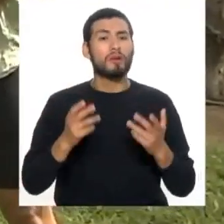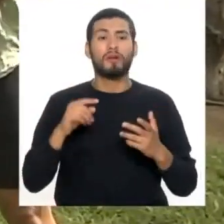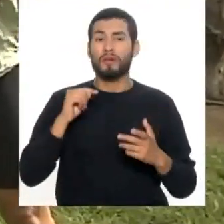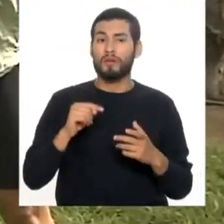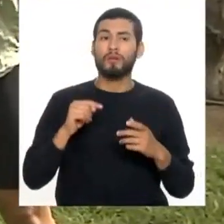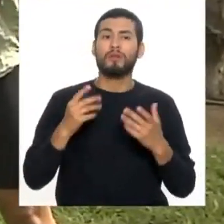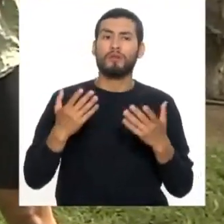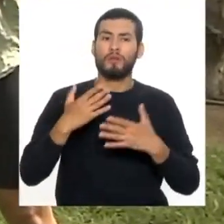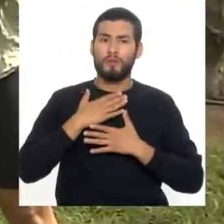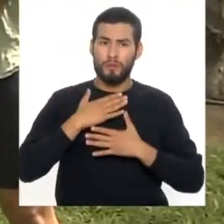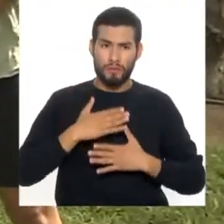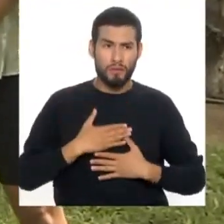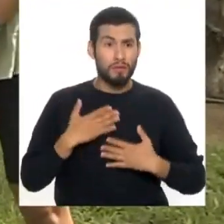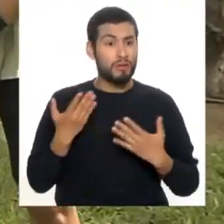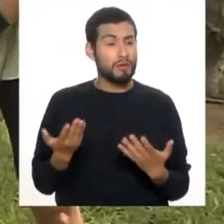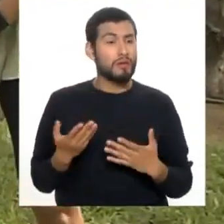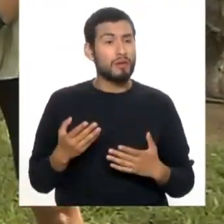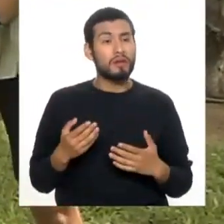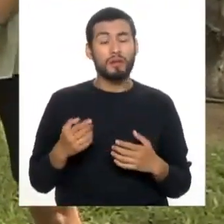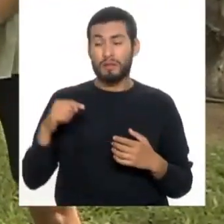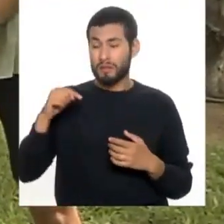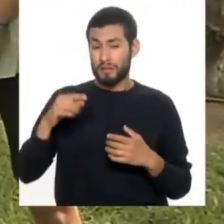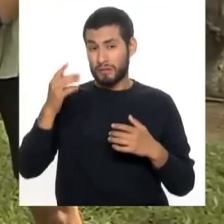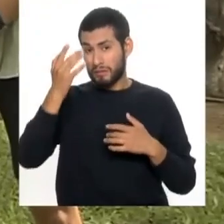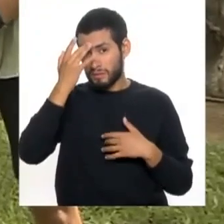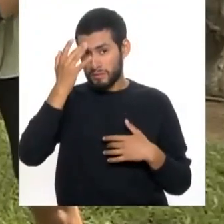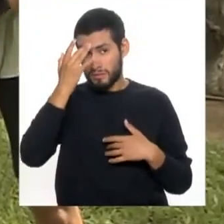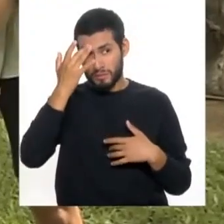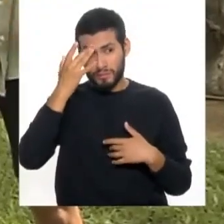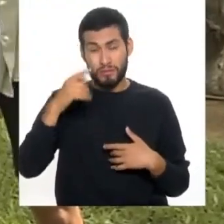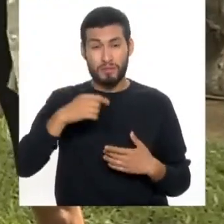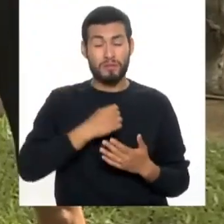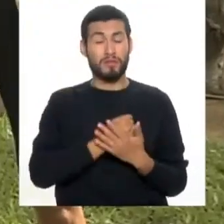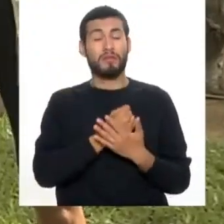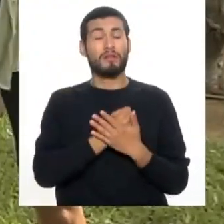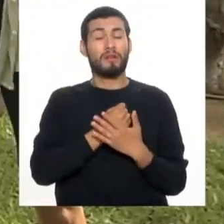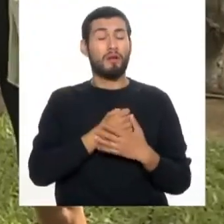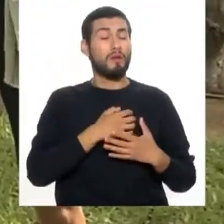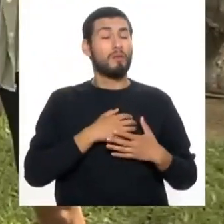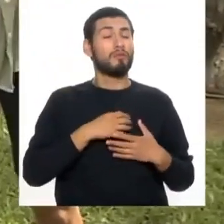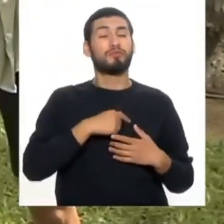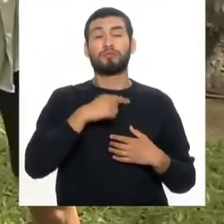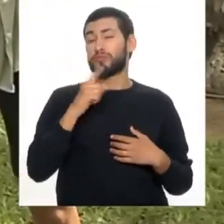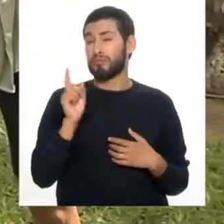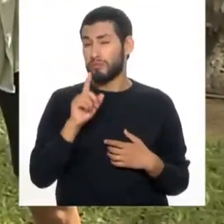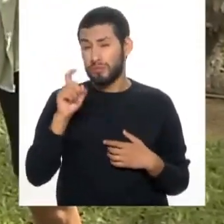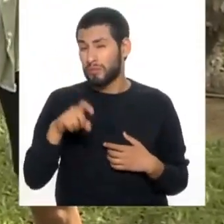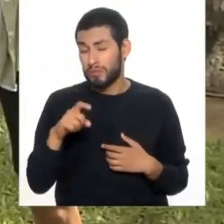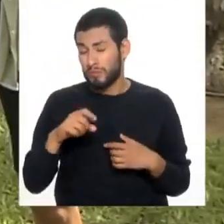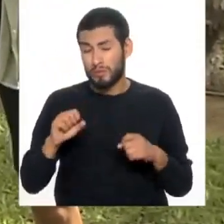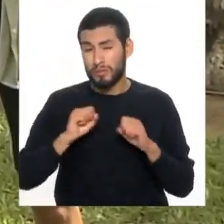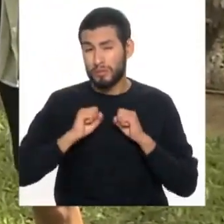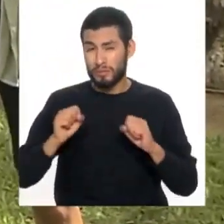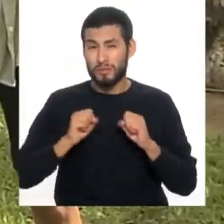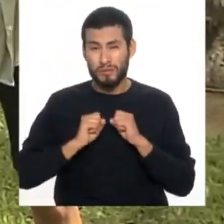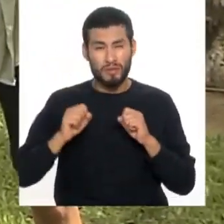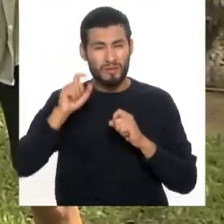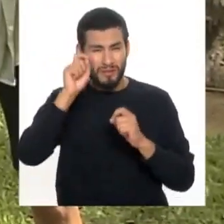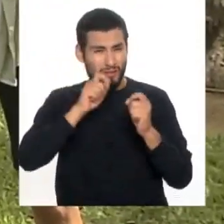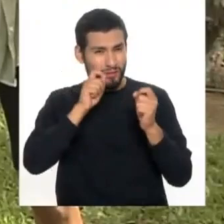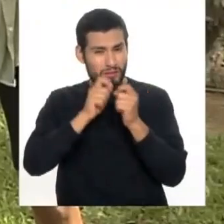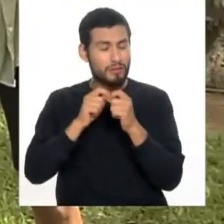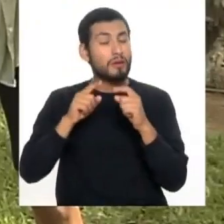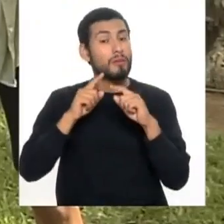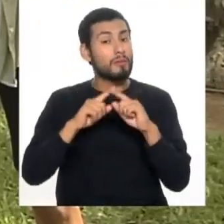físico. En el caso de esta patología, de la hipertensión arterial, no es que requiera un ejercicio específico,